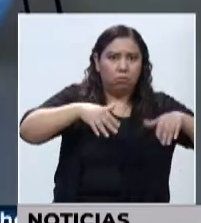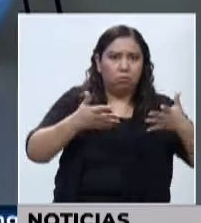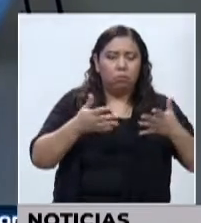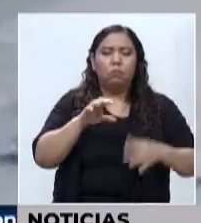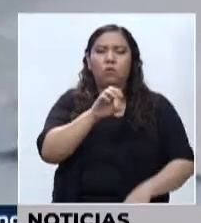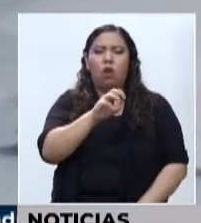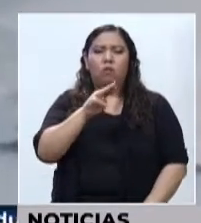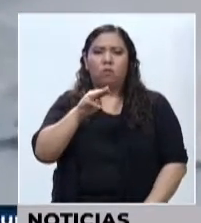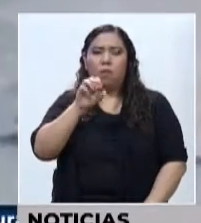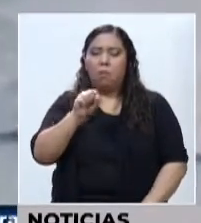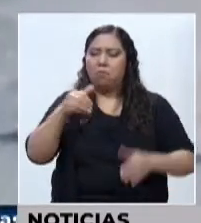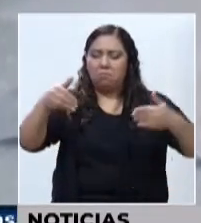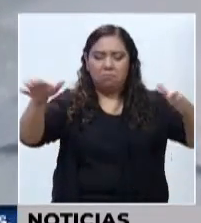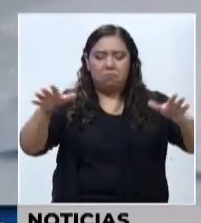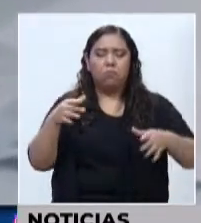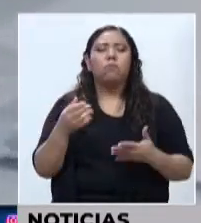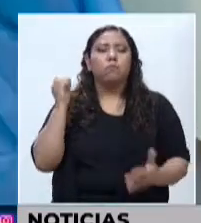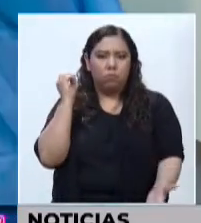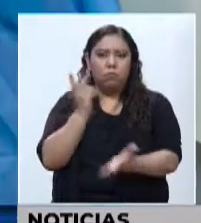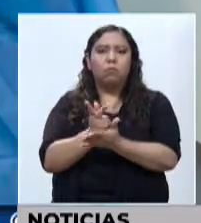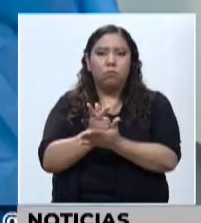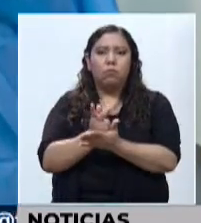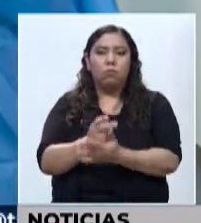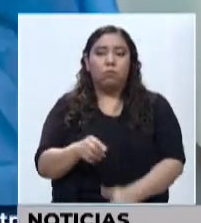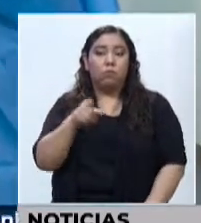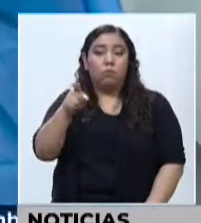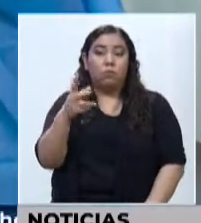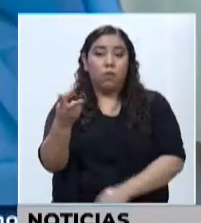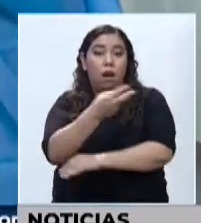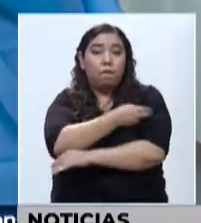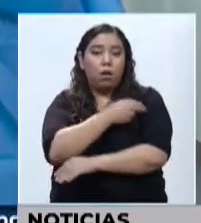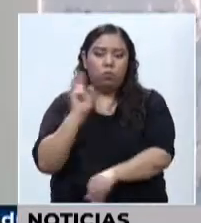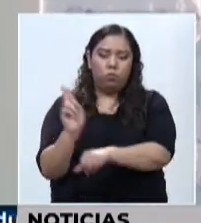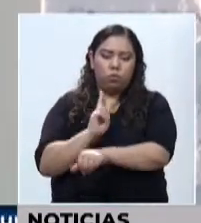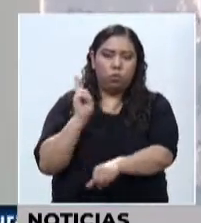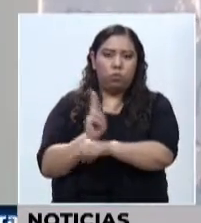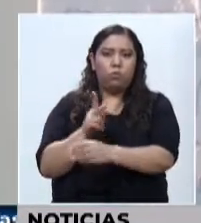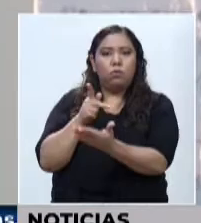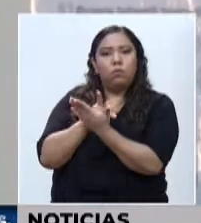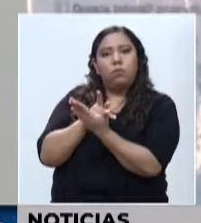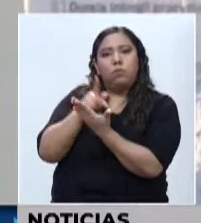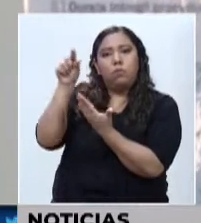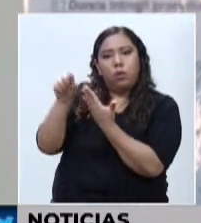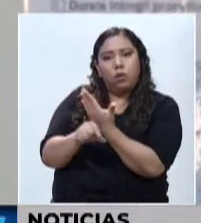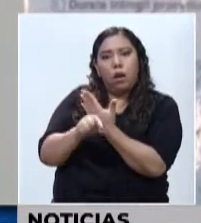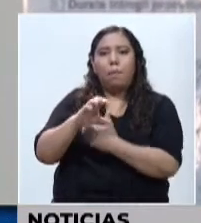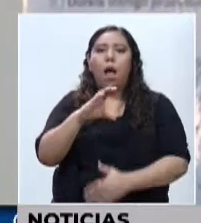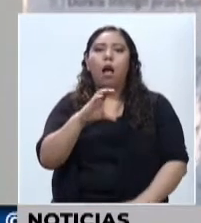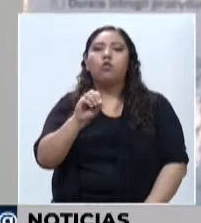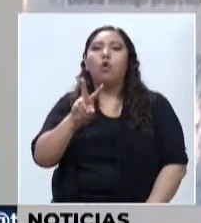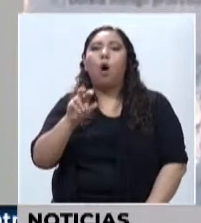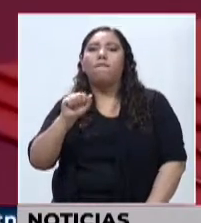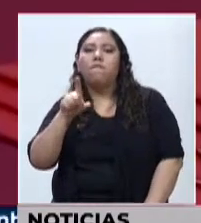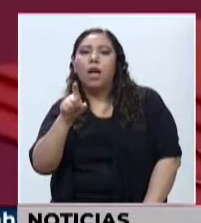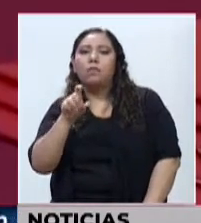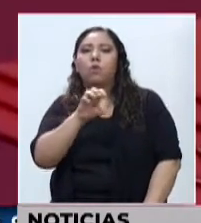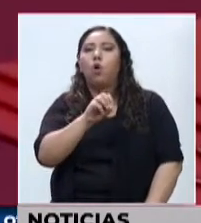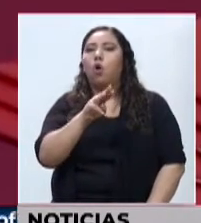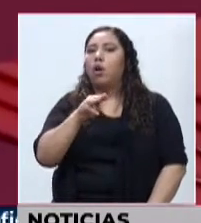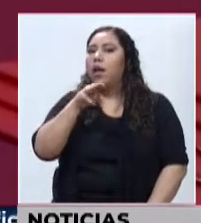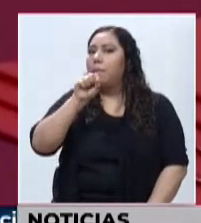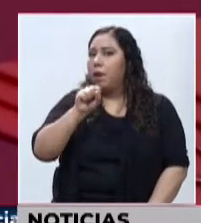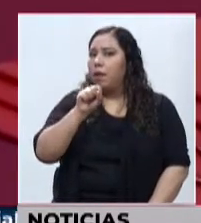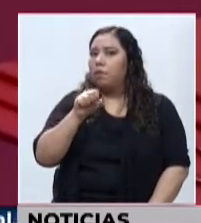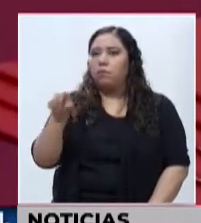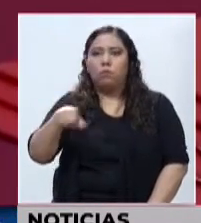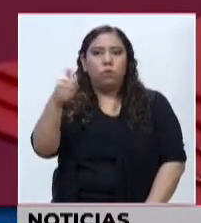La aprobación de uso de emergencia da a estas vacunas la posibilidad de entrar en el programa COVAX, creado por la OMS en cooperación con